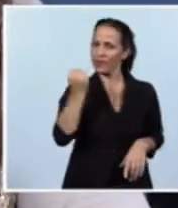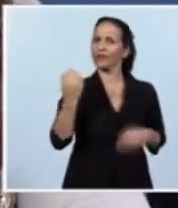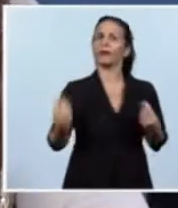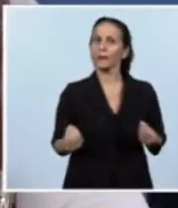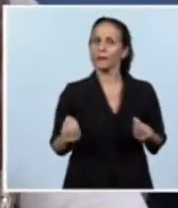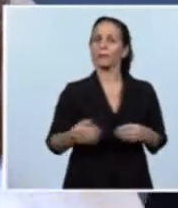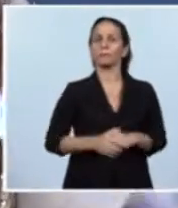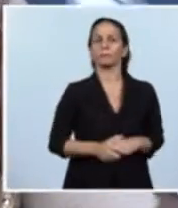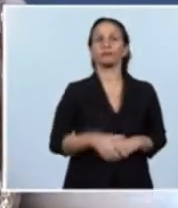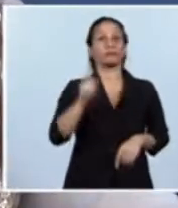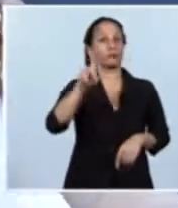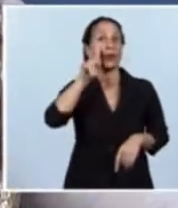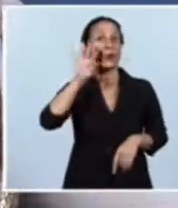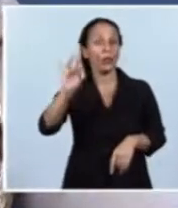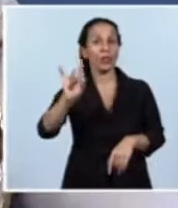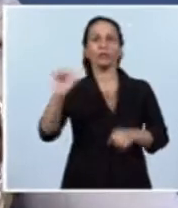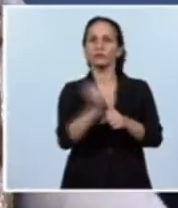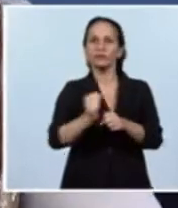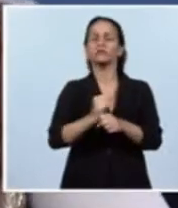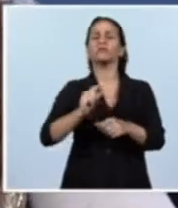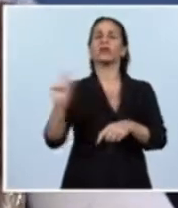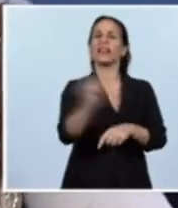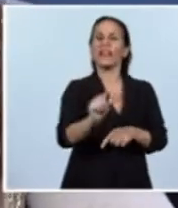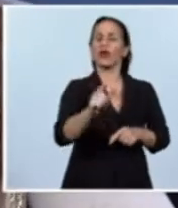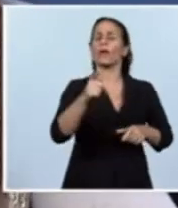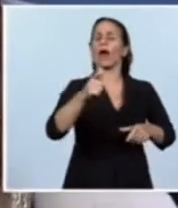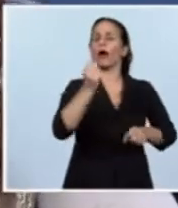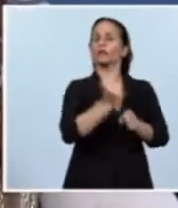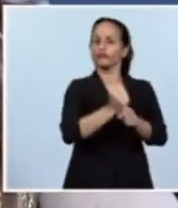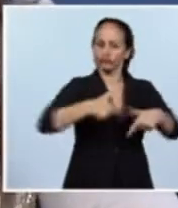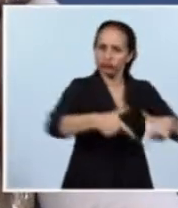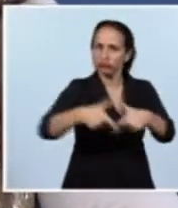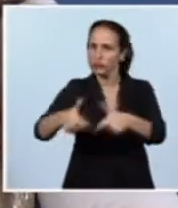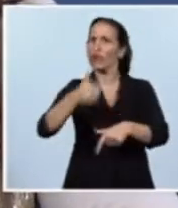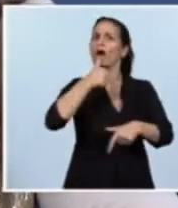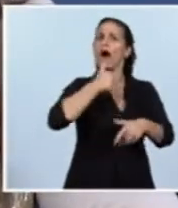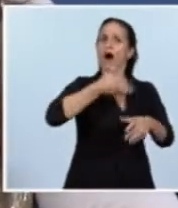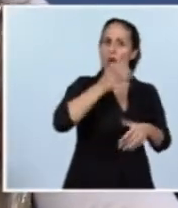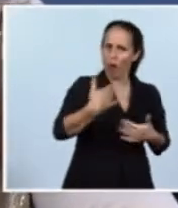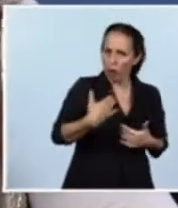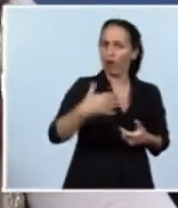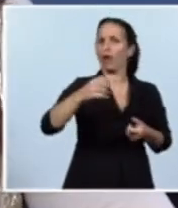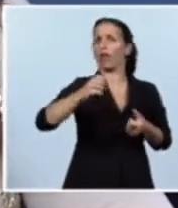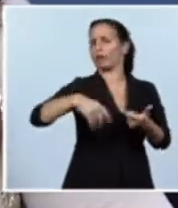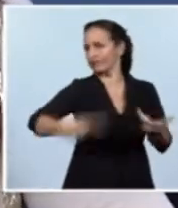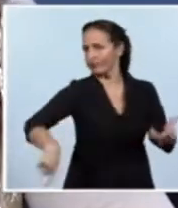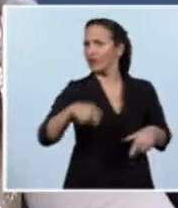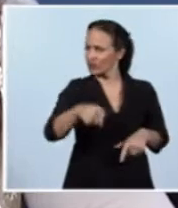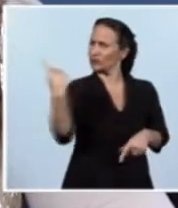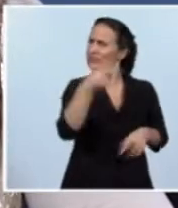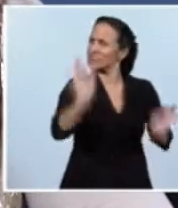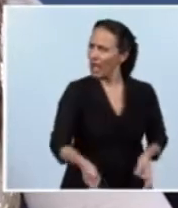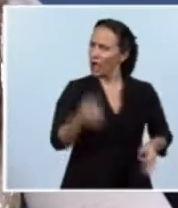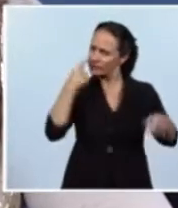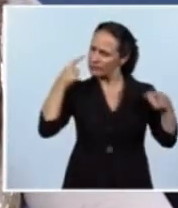el BID aprobó también un crédito de 200 millones para obras de agua potable y saneamiento que saben es una de las claves que nosotros hemos